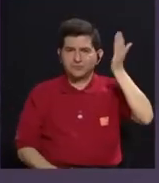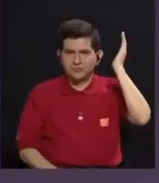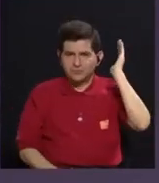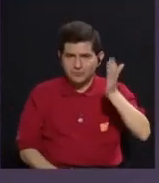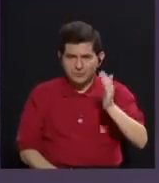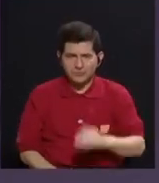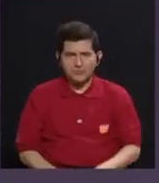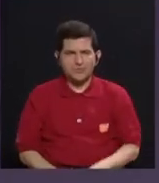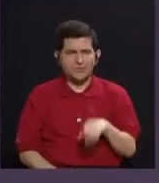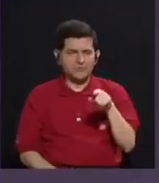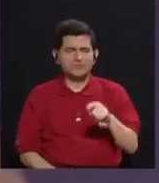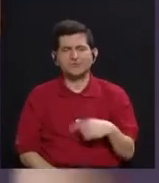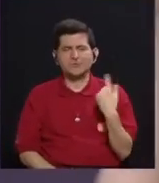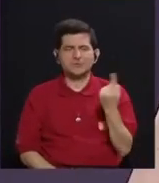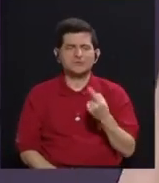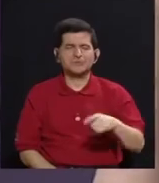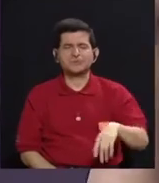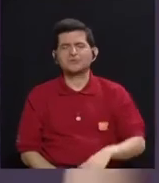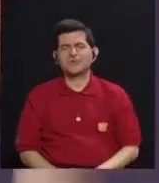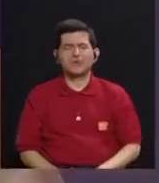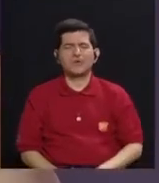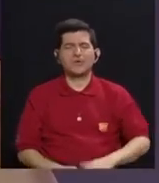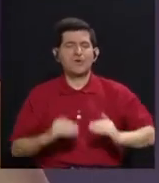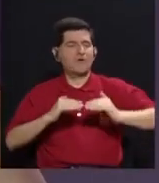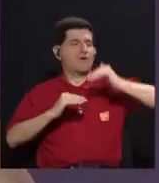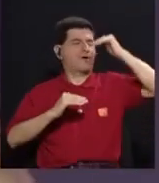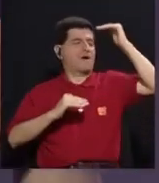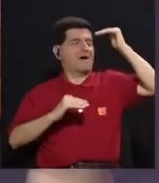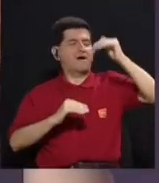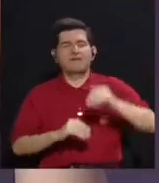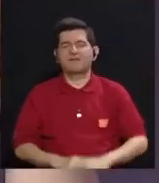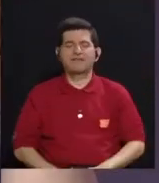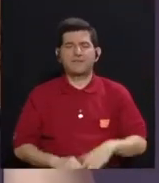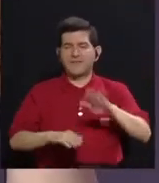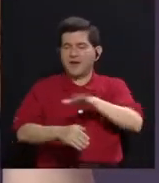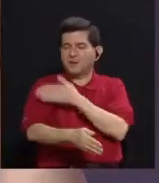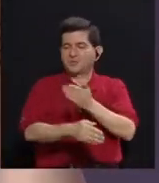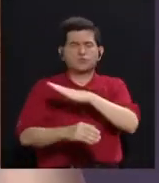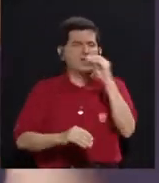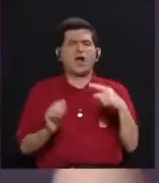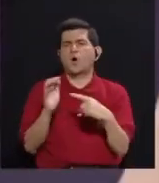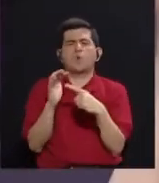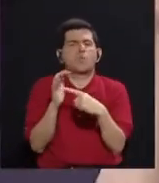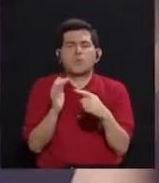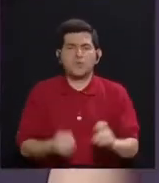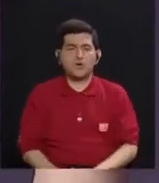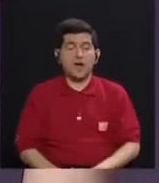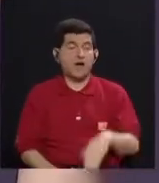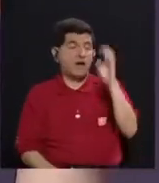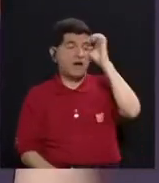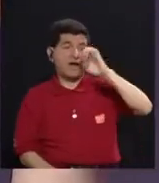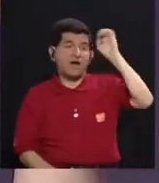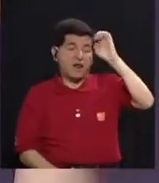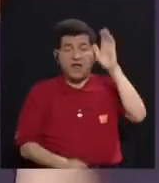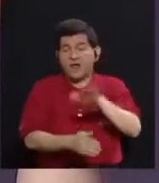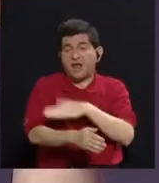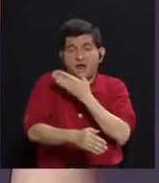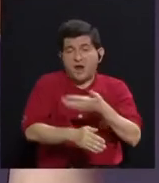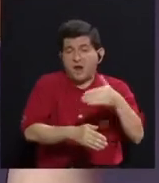muy binarios. Música alta, música popular, música europea,